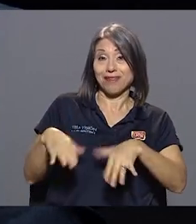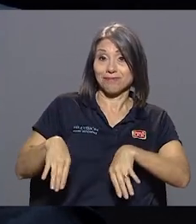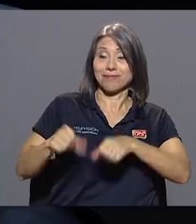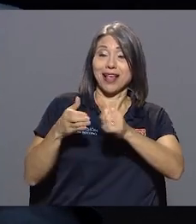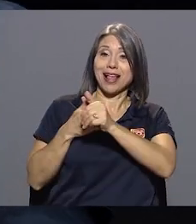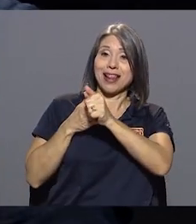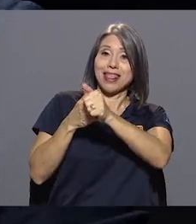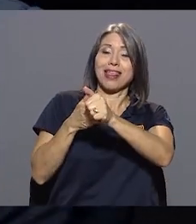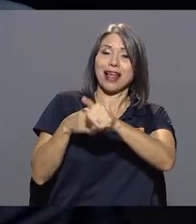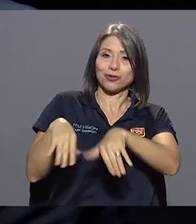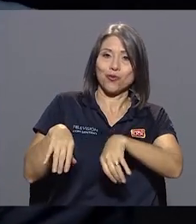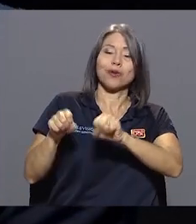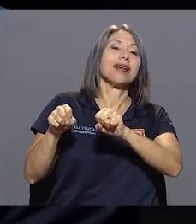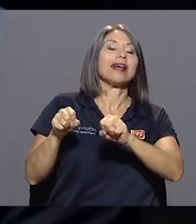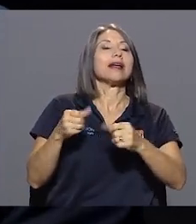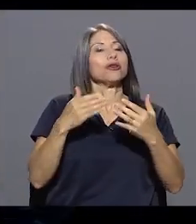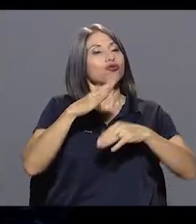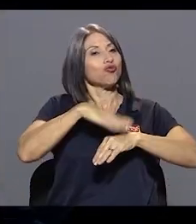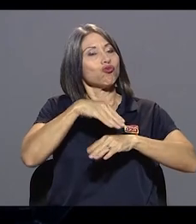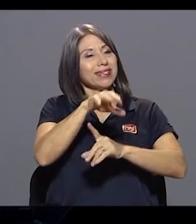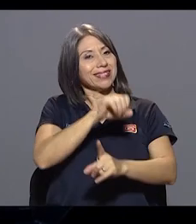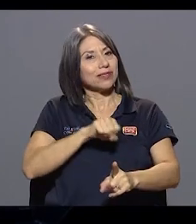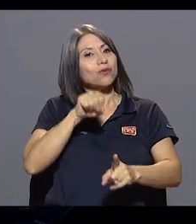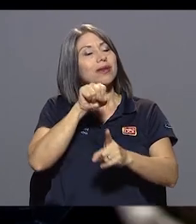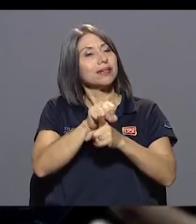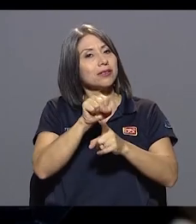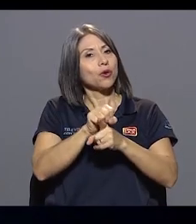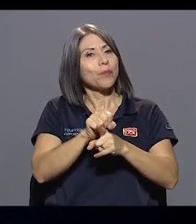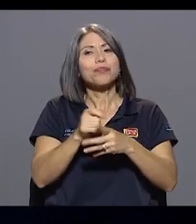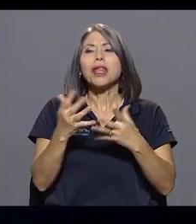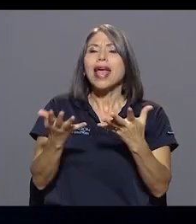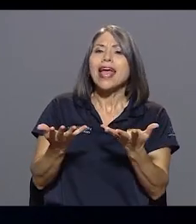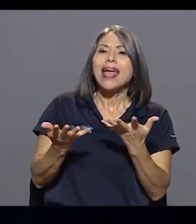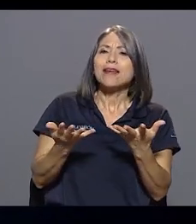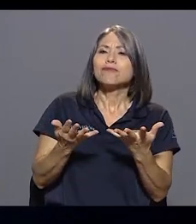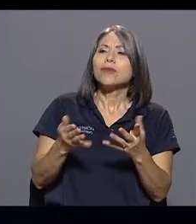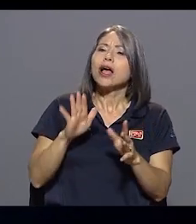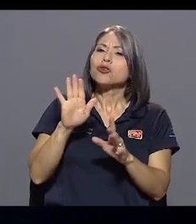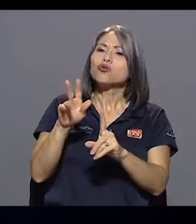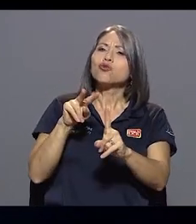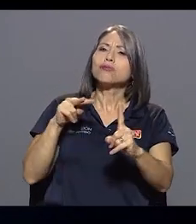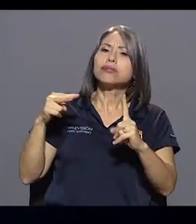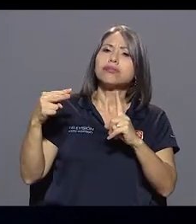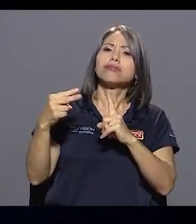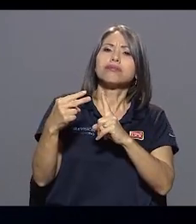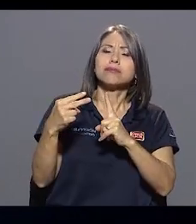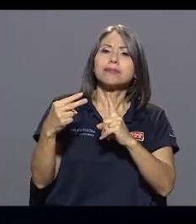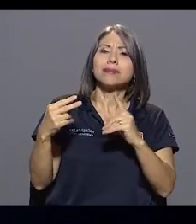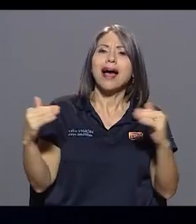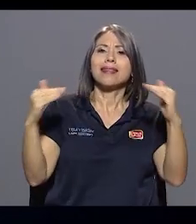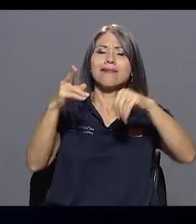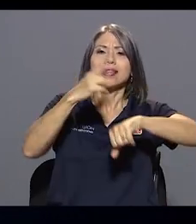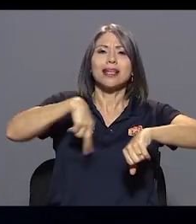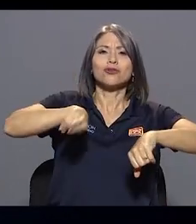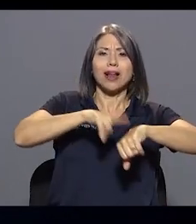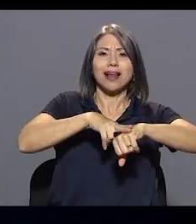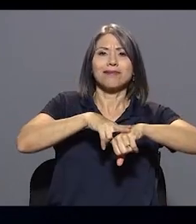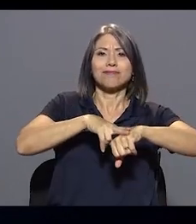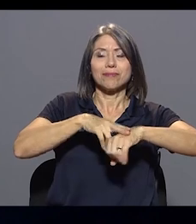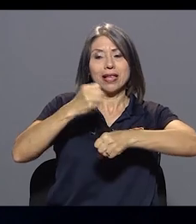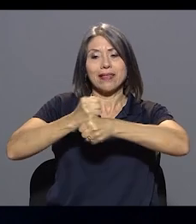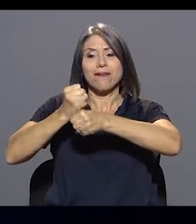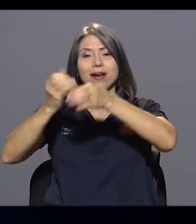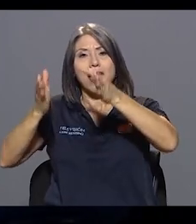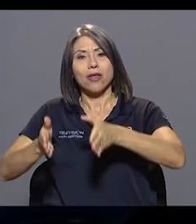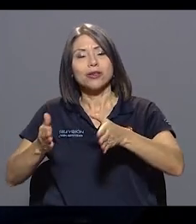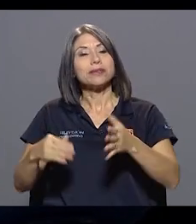resumirlo en todo caso. En cuanto a la situación de la... Esa percepción, esa lectura que hace del ámbito nacional y del movimiento específicamente. Bueno,